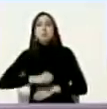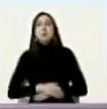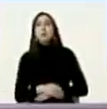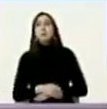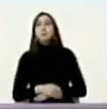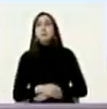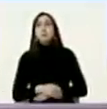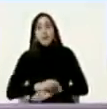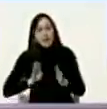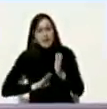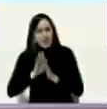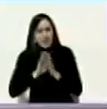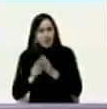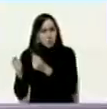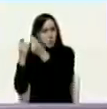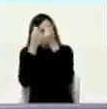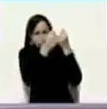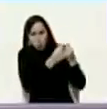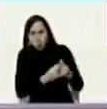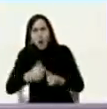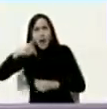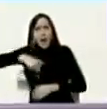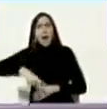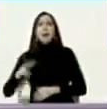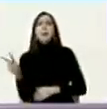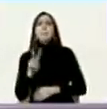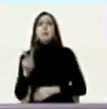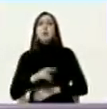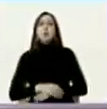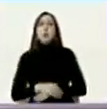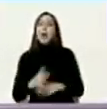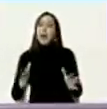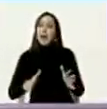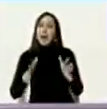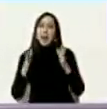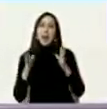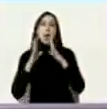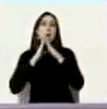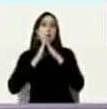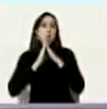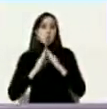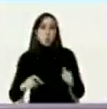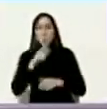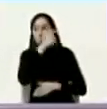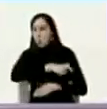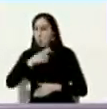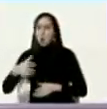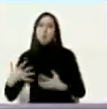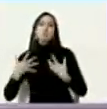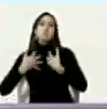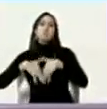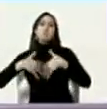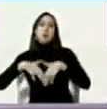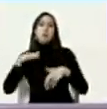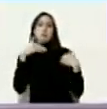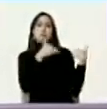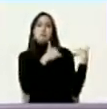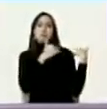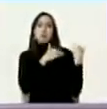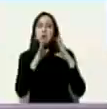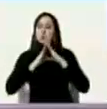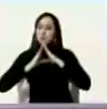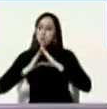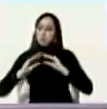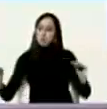crecimiento de la economía en Venezuela es un ganar-ganar para todo el empresariado para todas